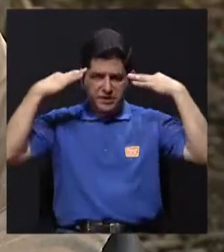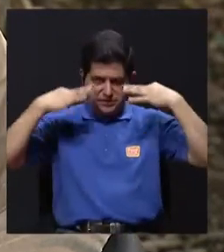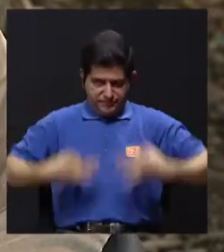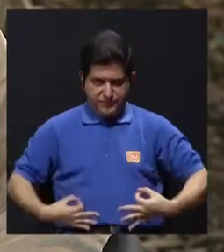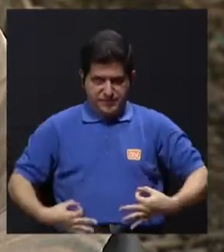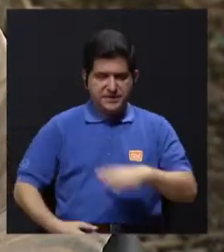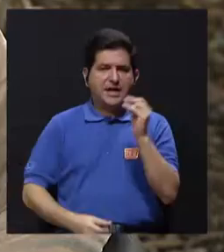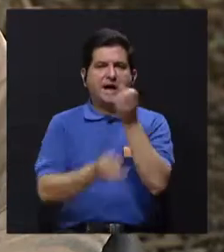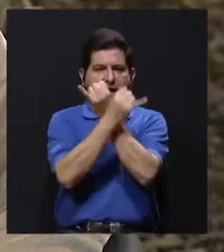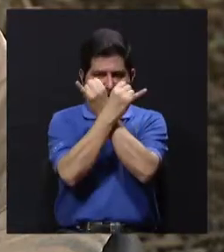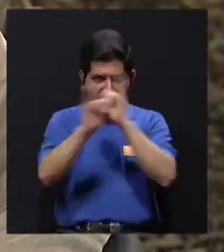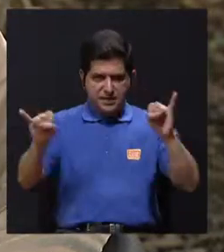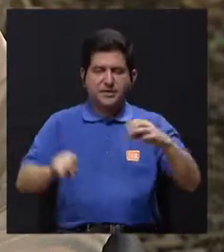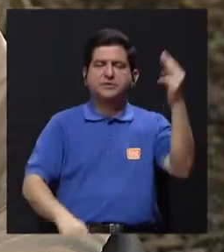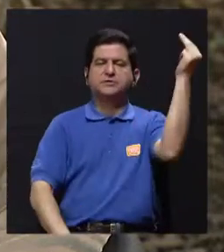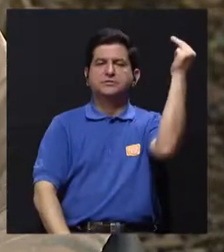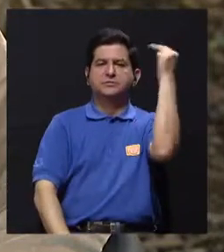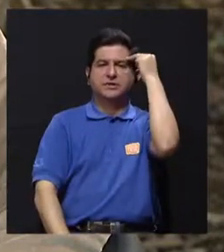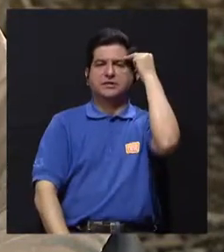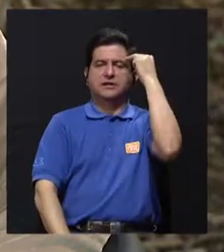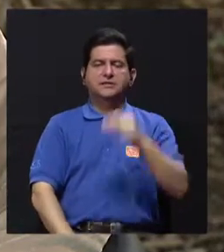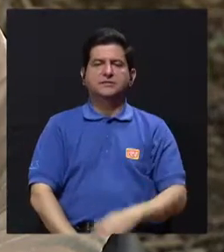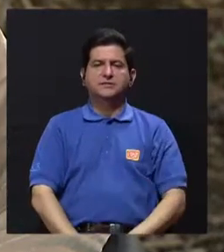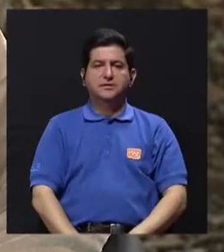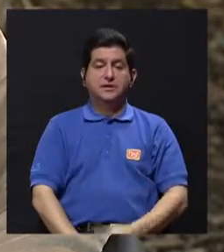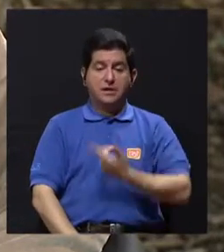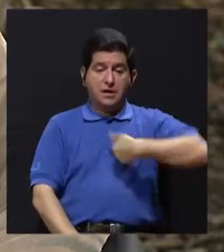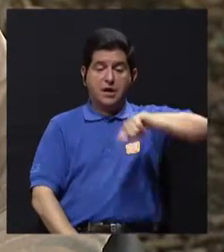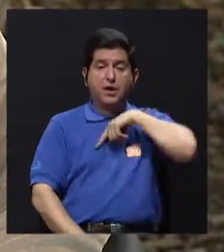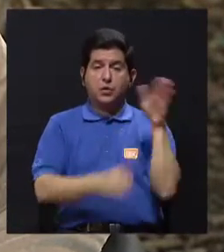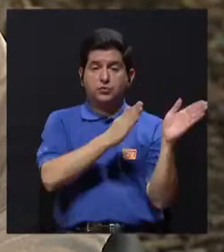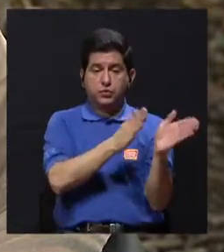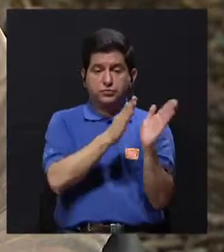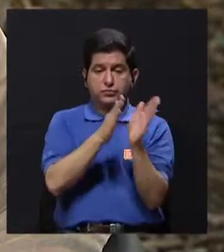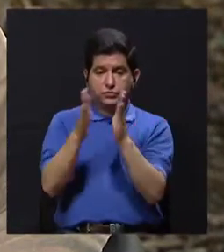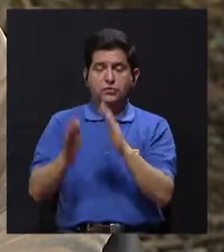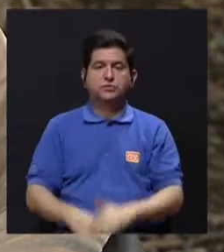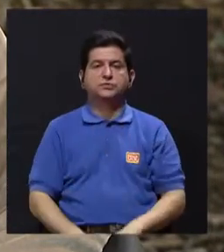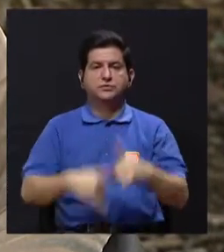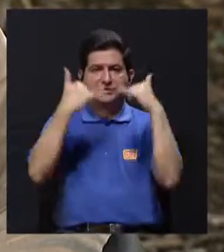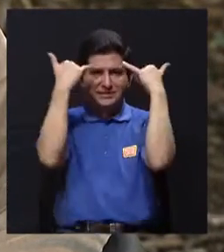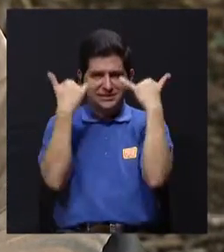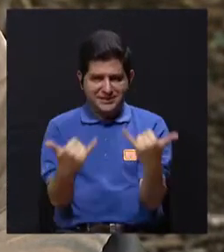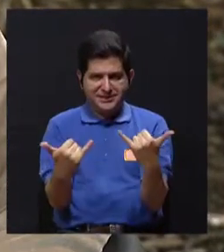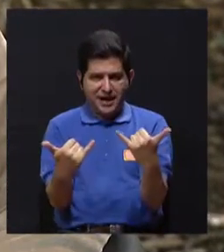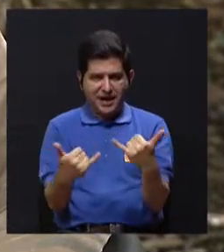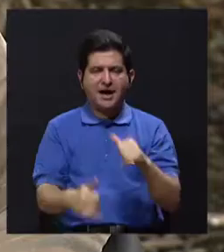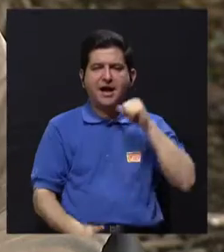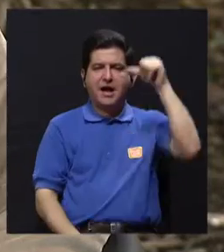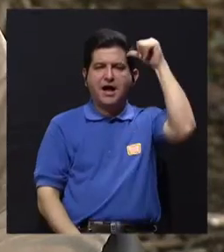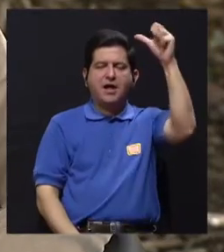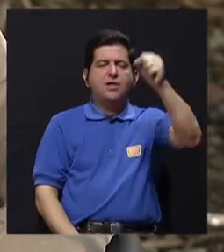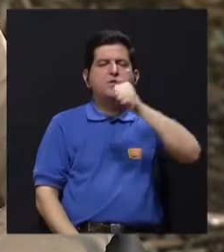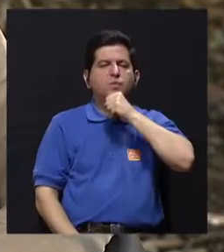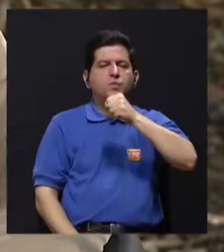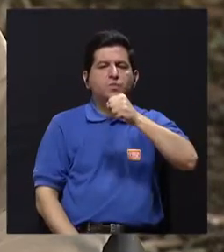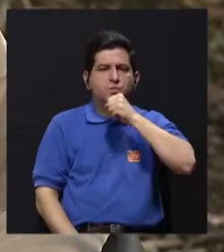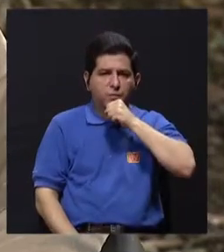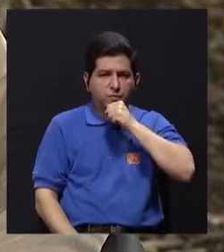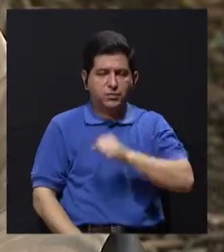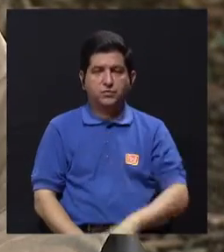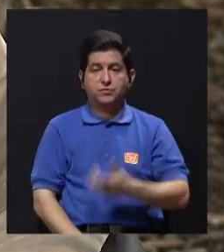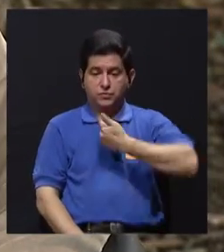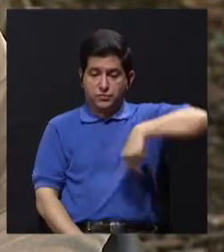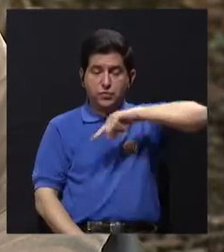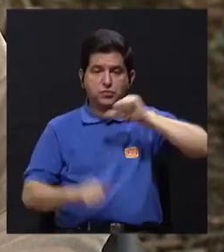invitado acerca de la independencia física y la independencia mental y de cómo podemos prepararnos para una vez llegada